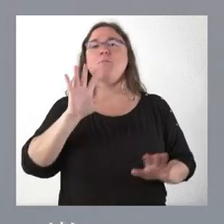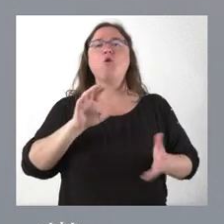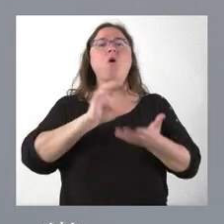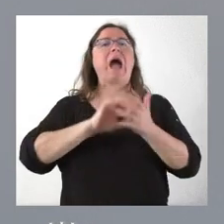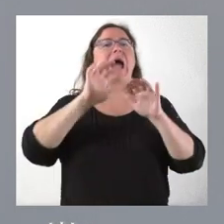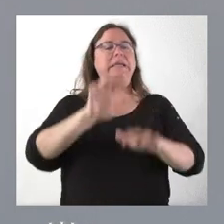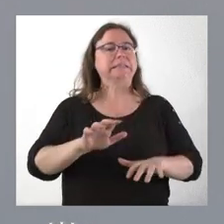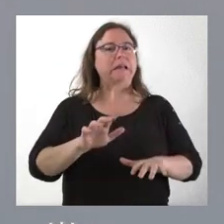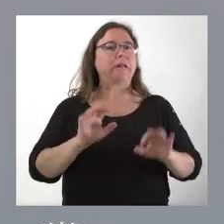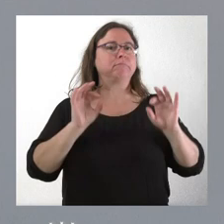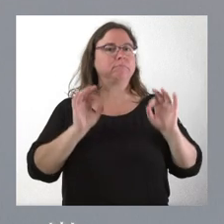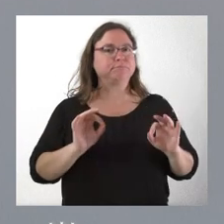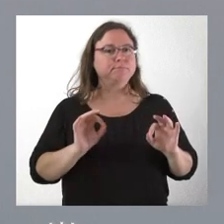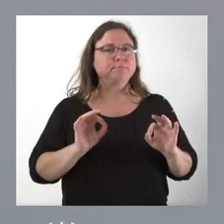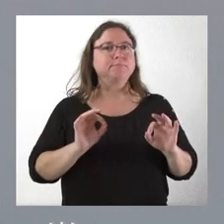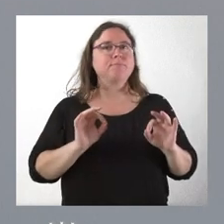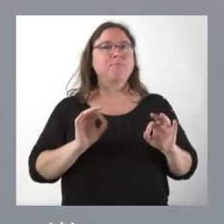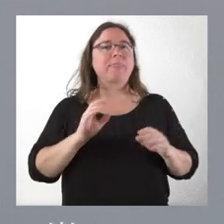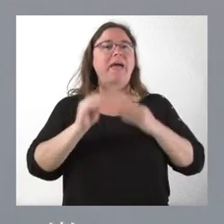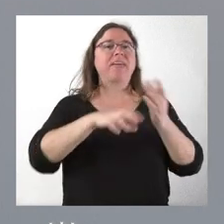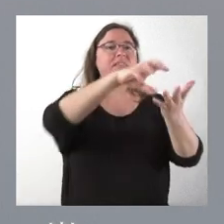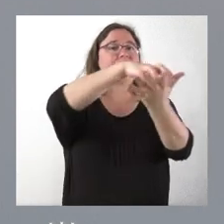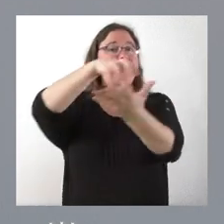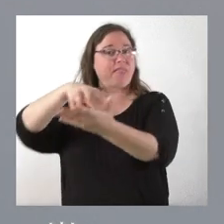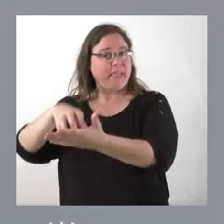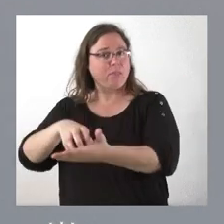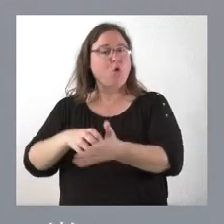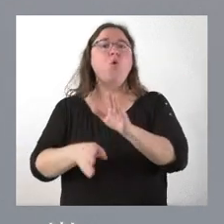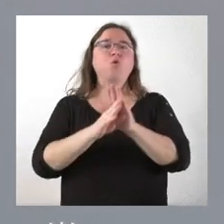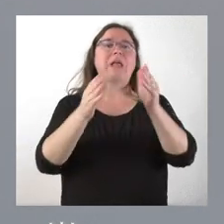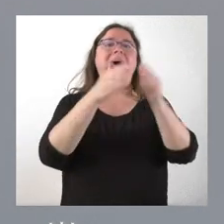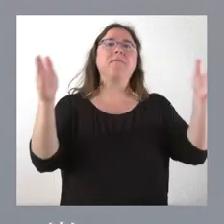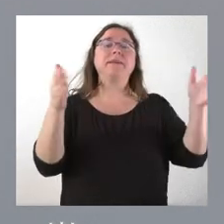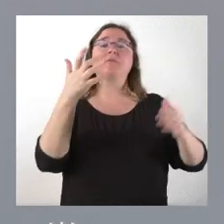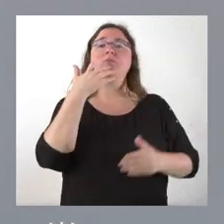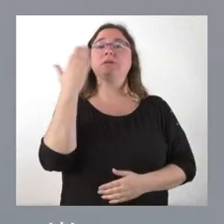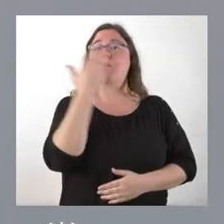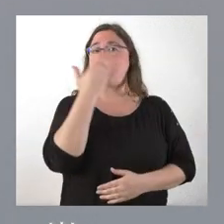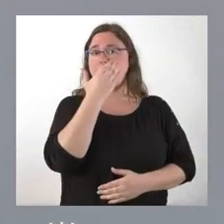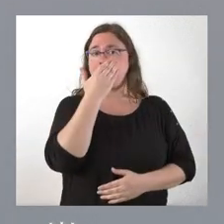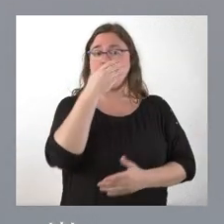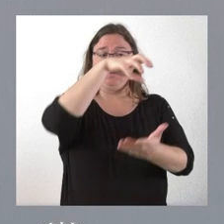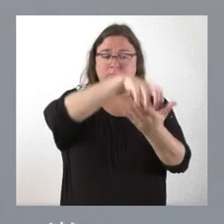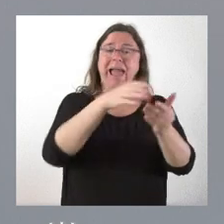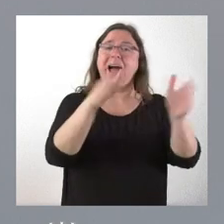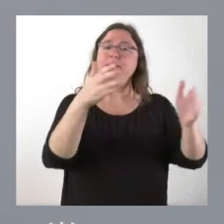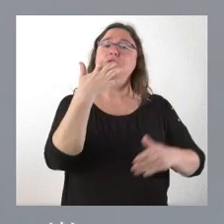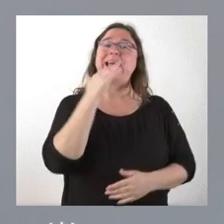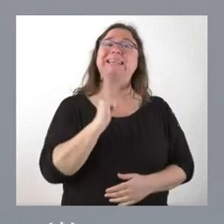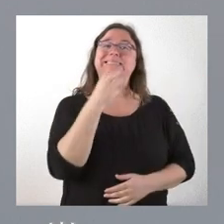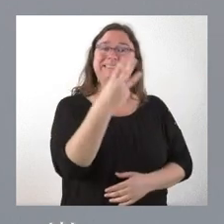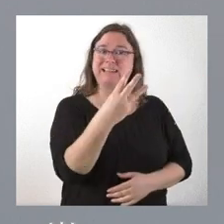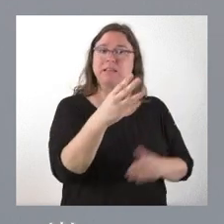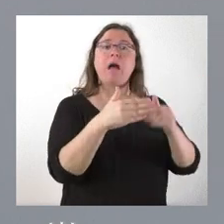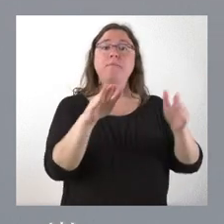mantiene centros educativos abiertos ahí donde hay tres alumnos. En este momento y en este curso son 28